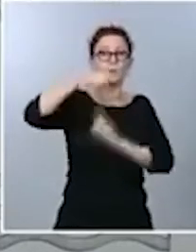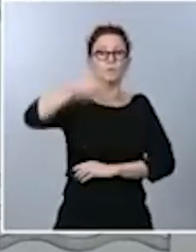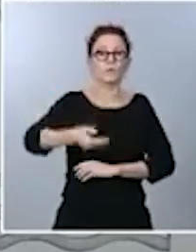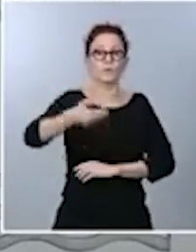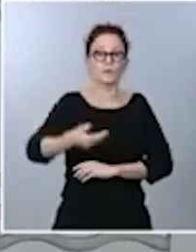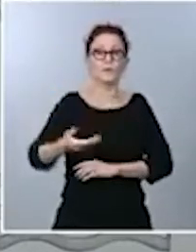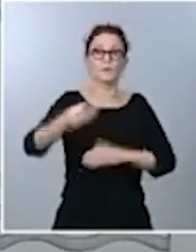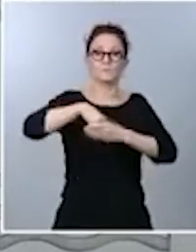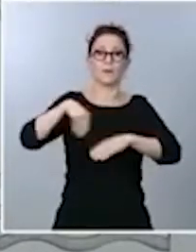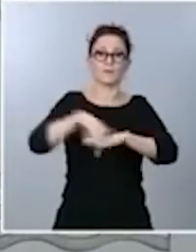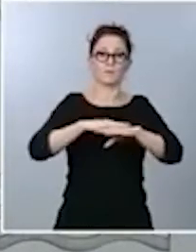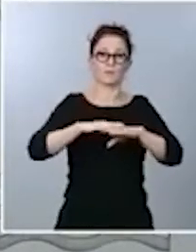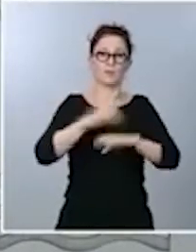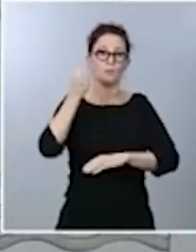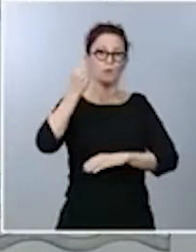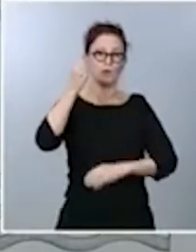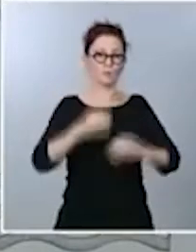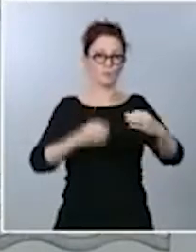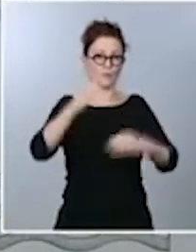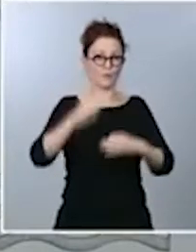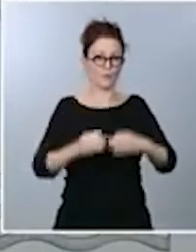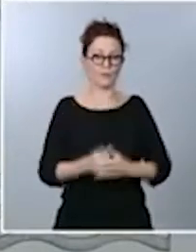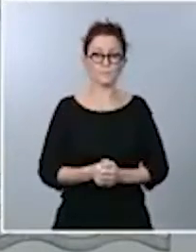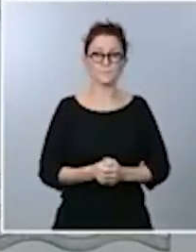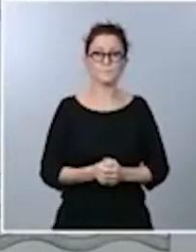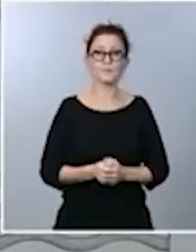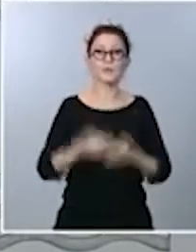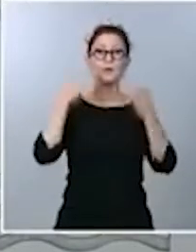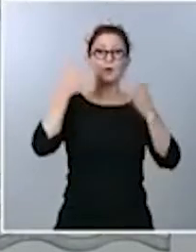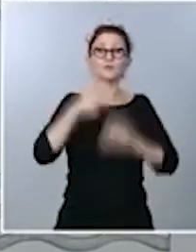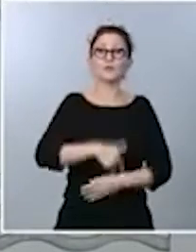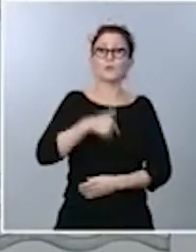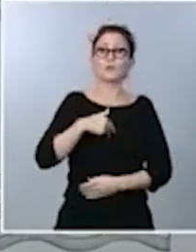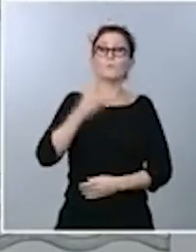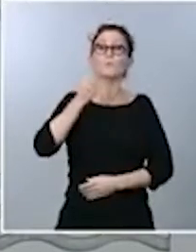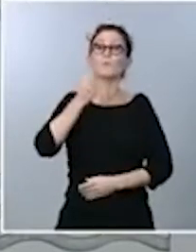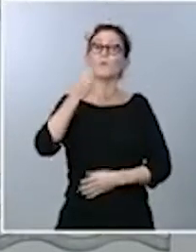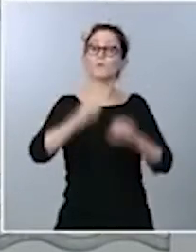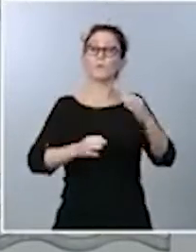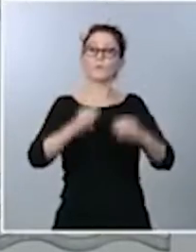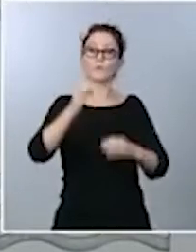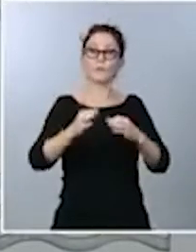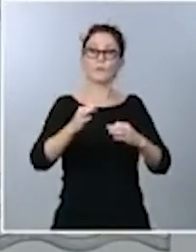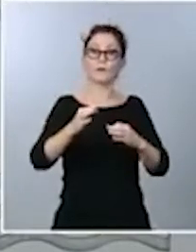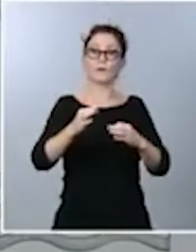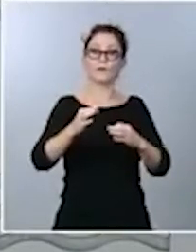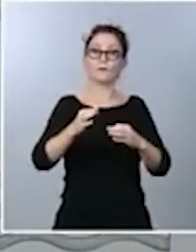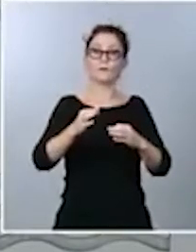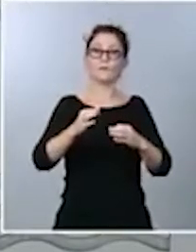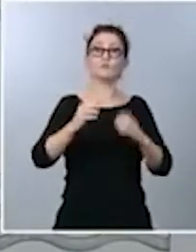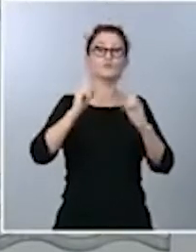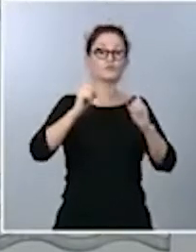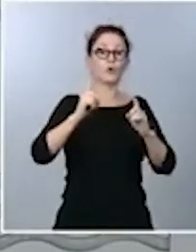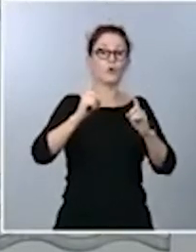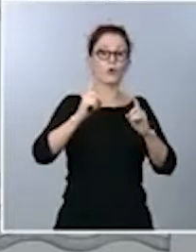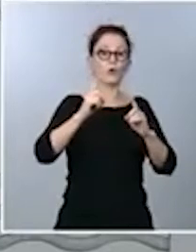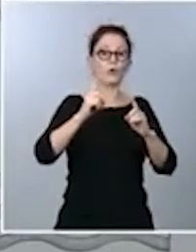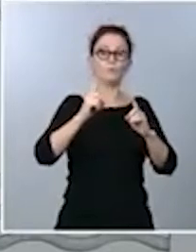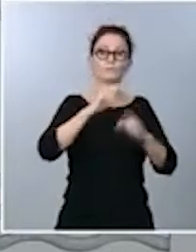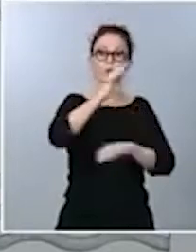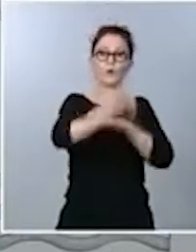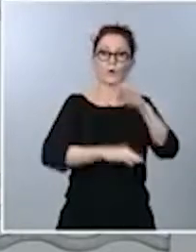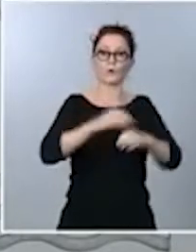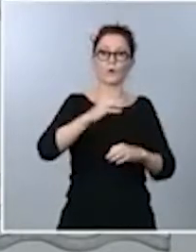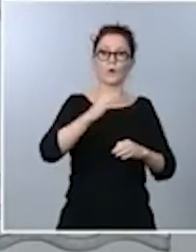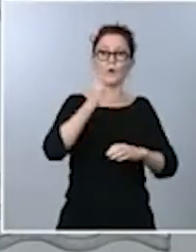Judicial. El Consejo General del Poder Judicial no es solo el órgano de gobierno de los jueces, es ni más ni menos que el órgano